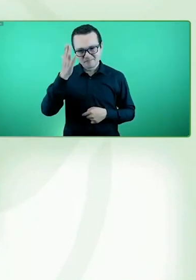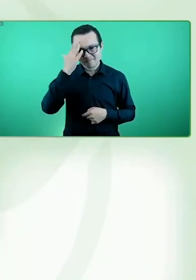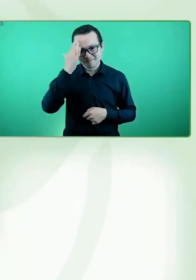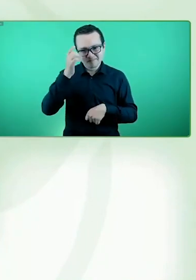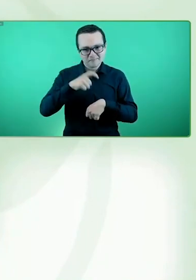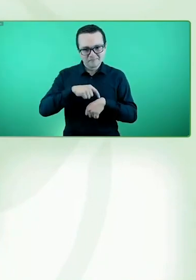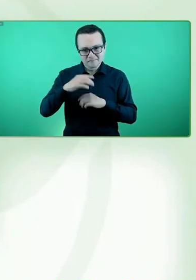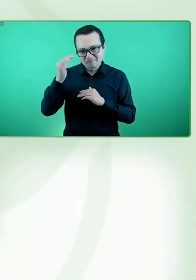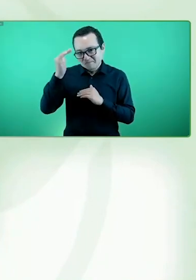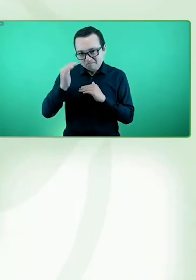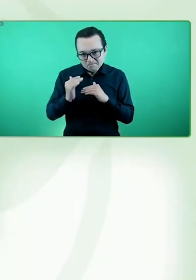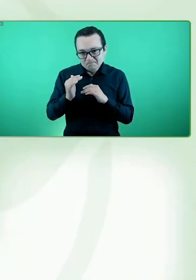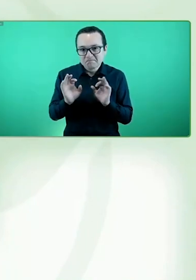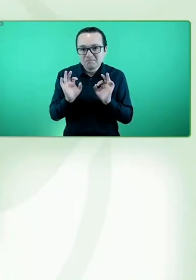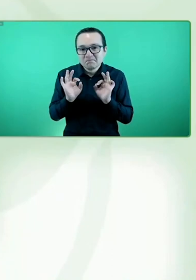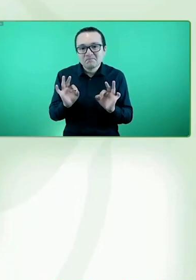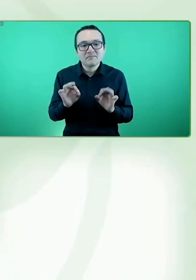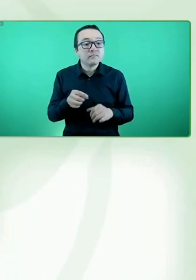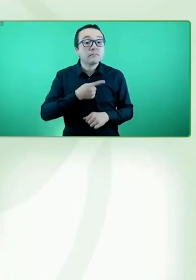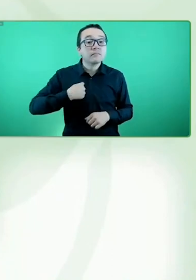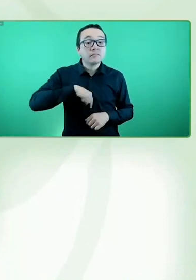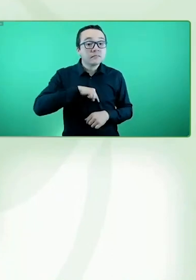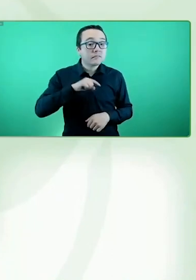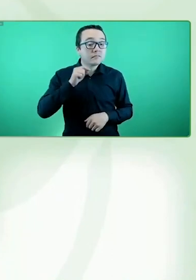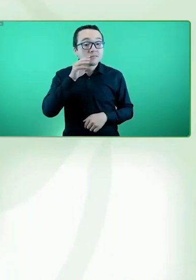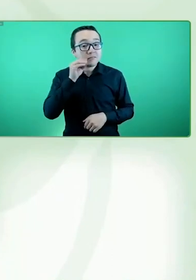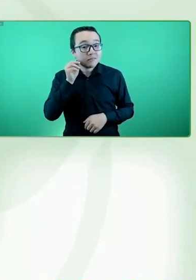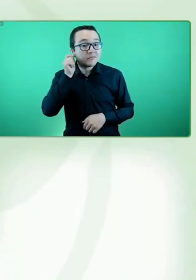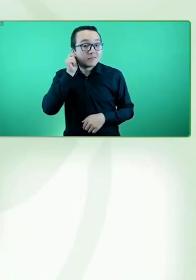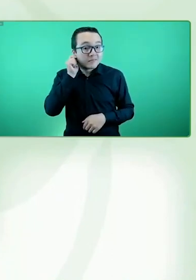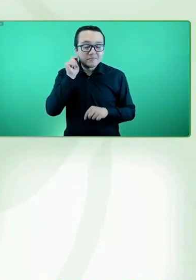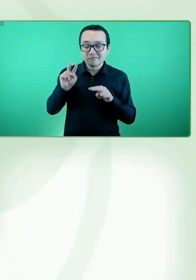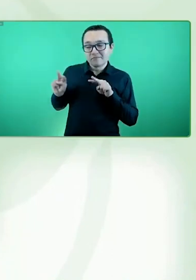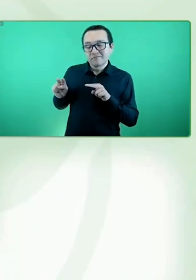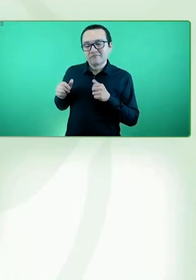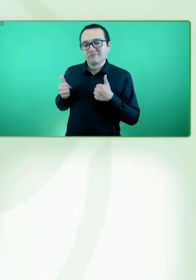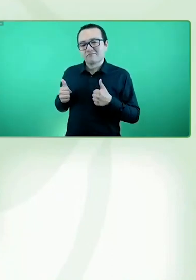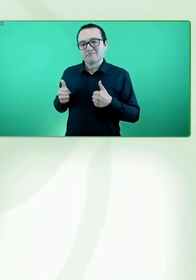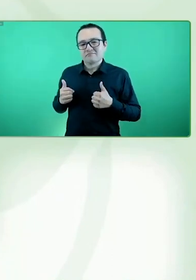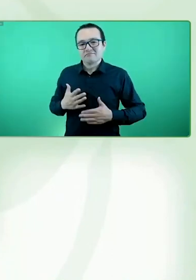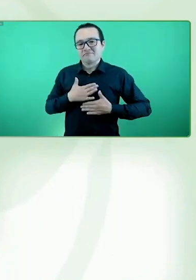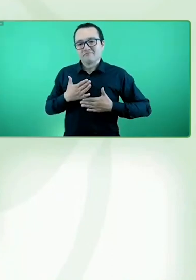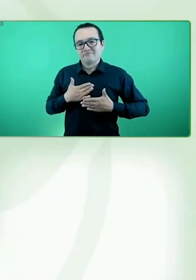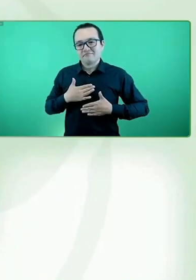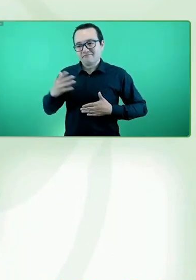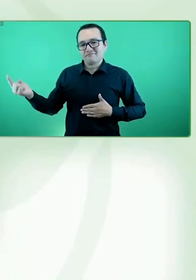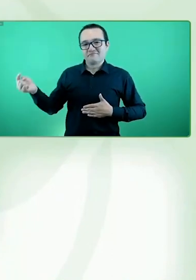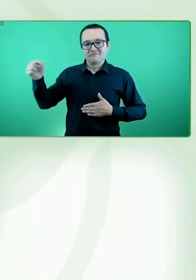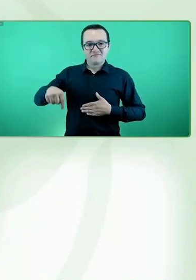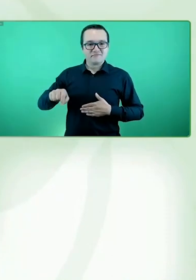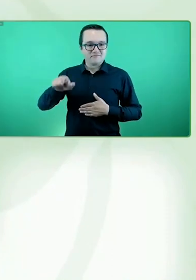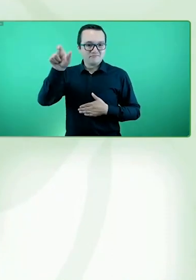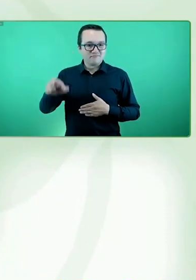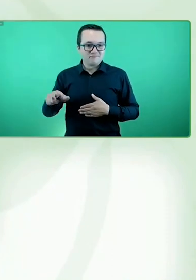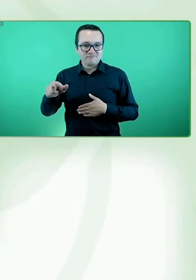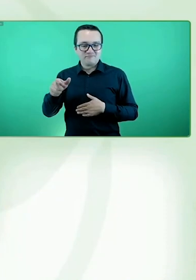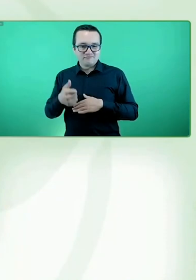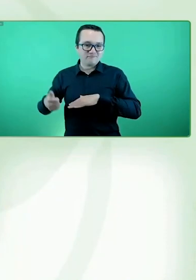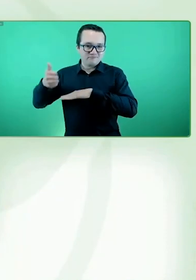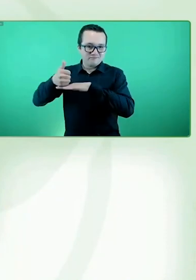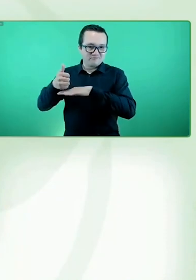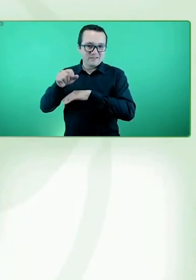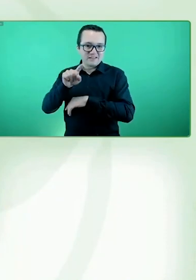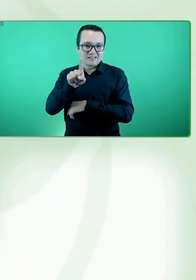nosotras y nosotros es un honor poder contar también con la presencia de Ciro Project a nivel internacional en este